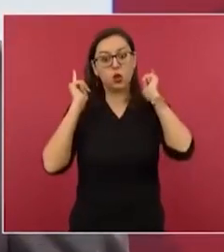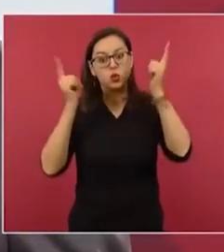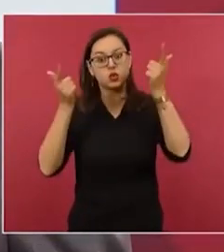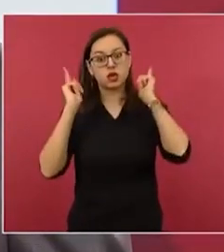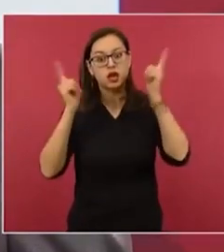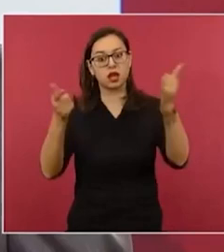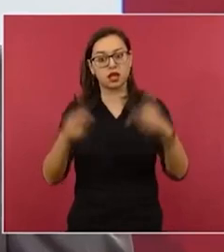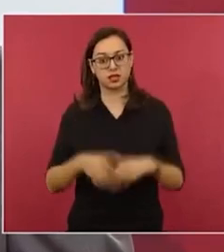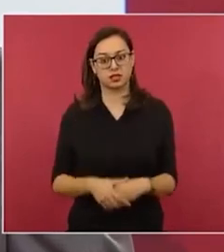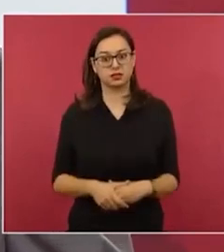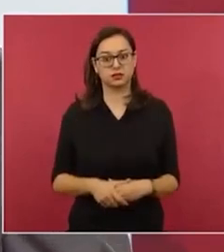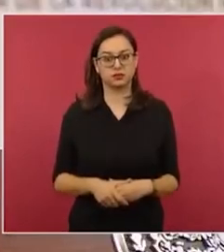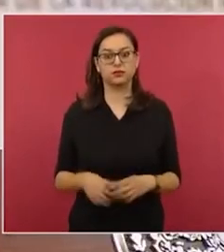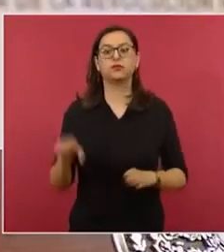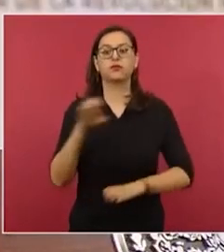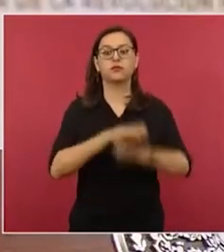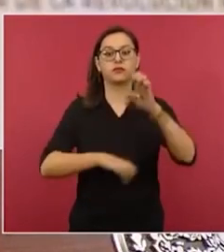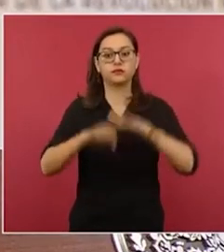las grandes corporaciones